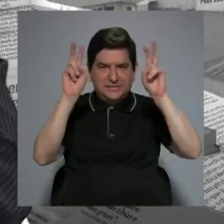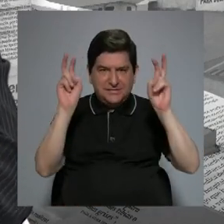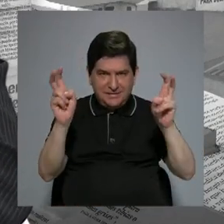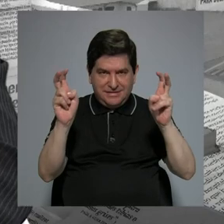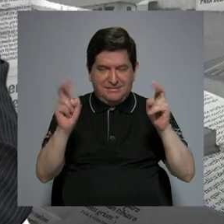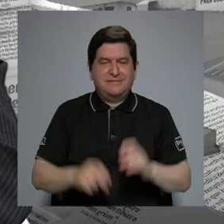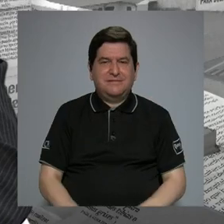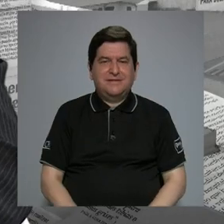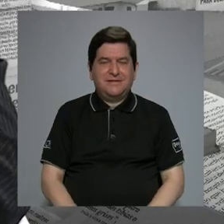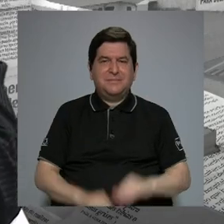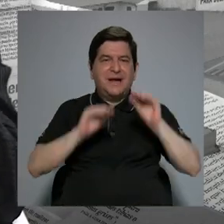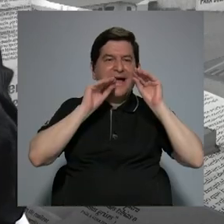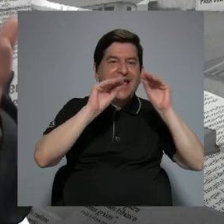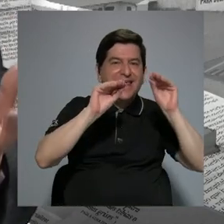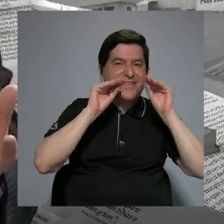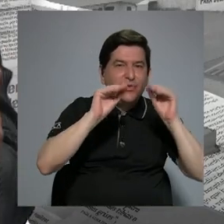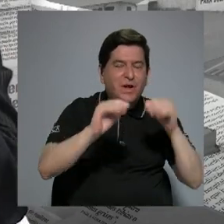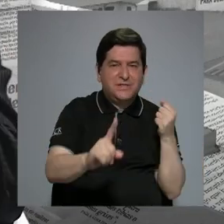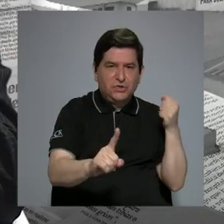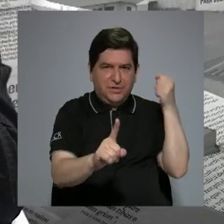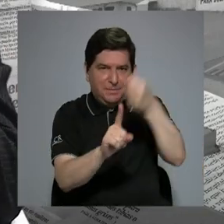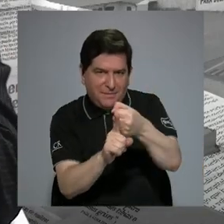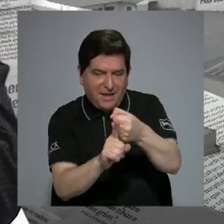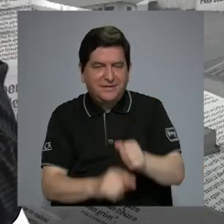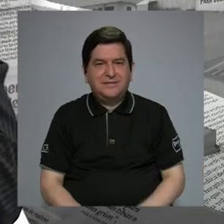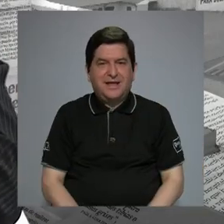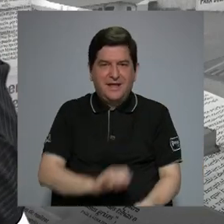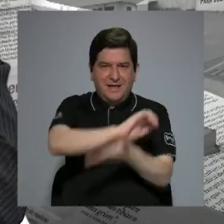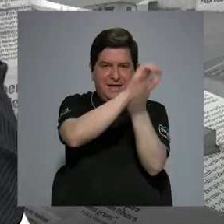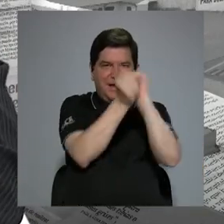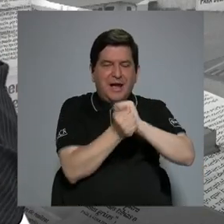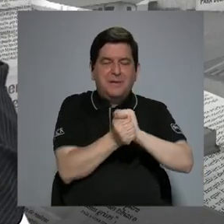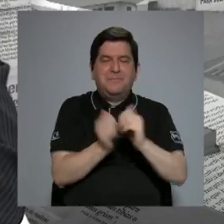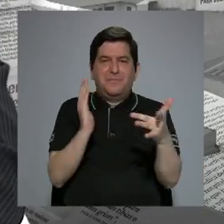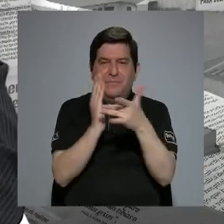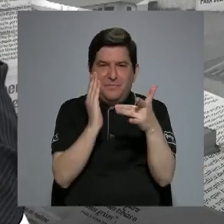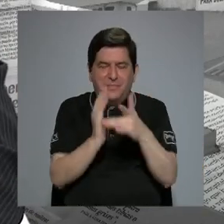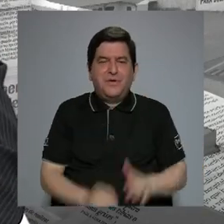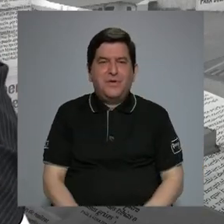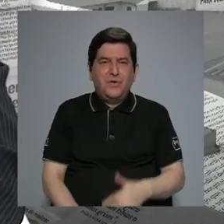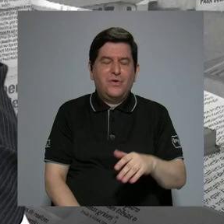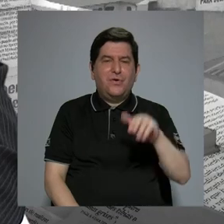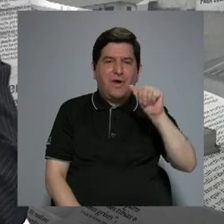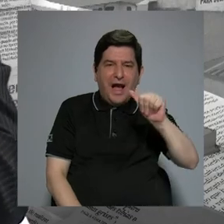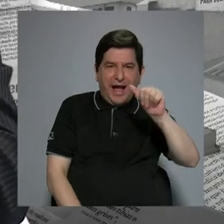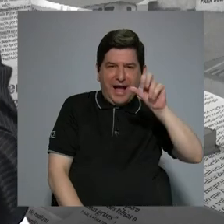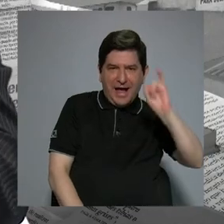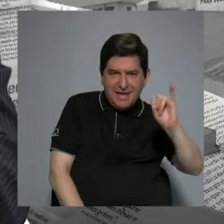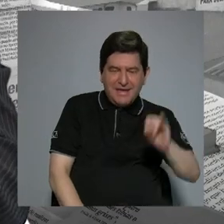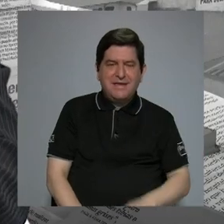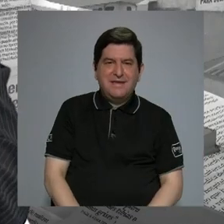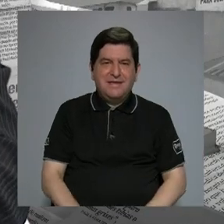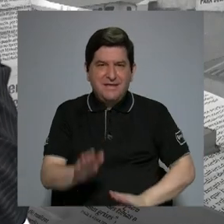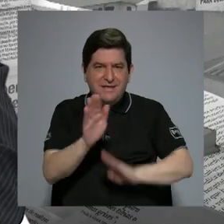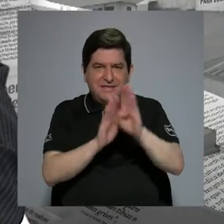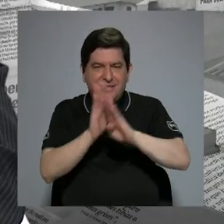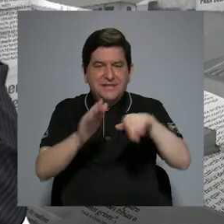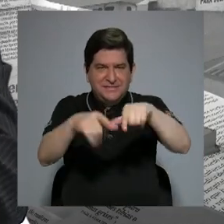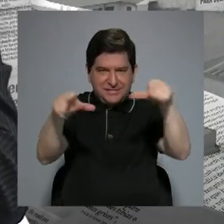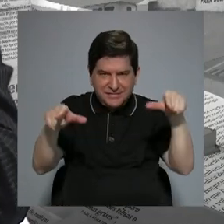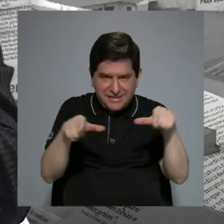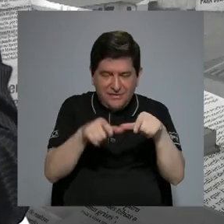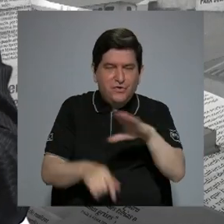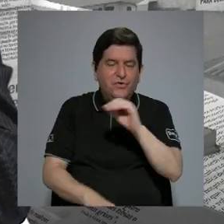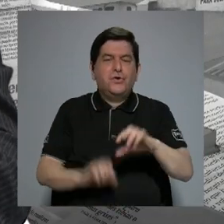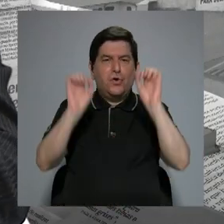de la educación, cómo impacta la educación, la transformación tecnológica, la inteligencia artificial, cómo se da el desarrollo local también